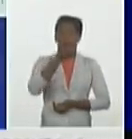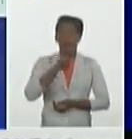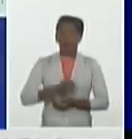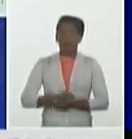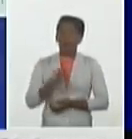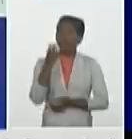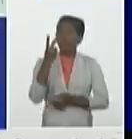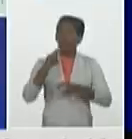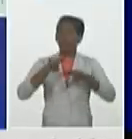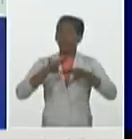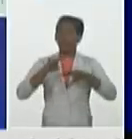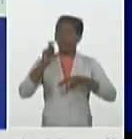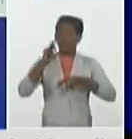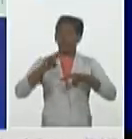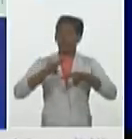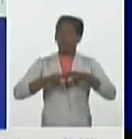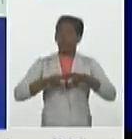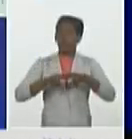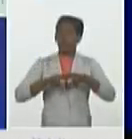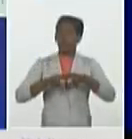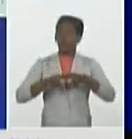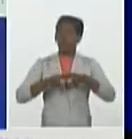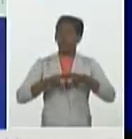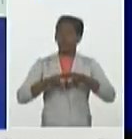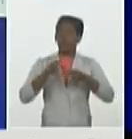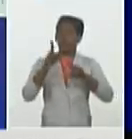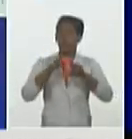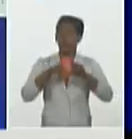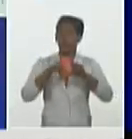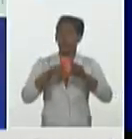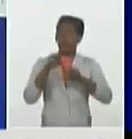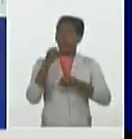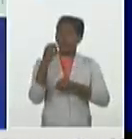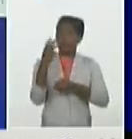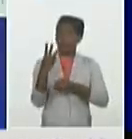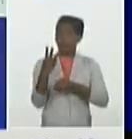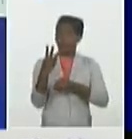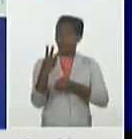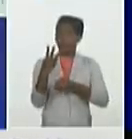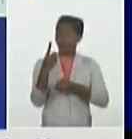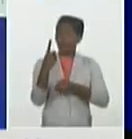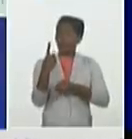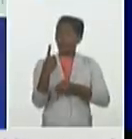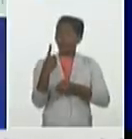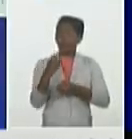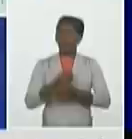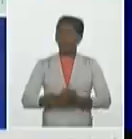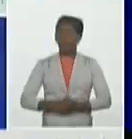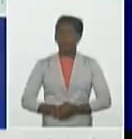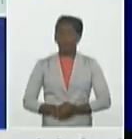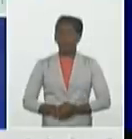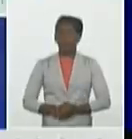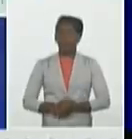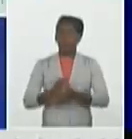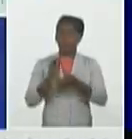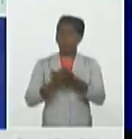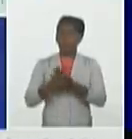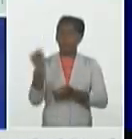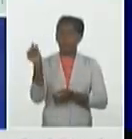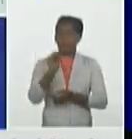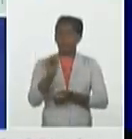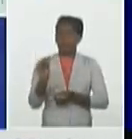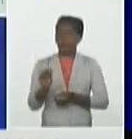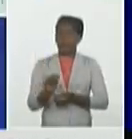Habana 3 y de regla un caso importado en el día de ayer de Mayaveque se confirma un